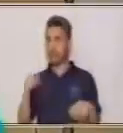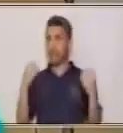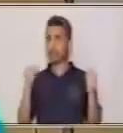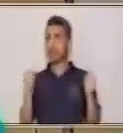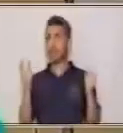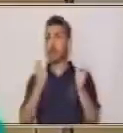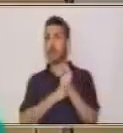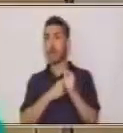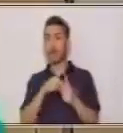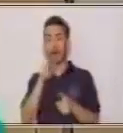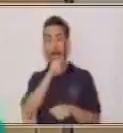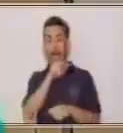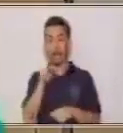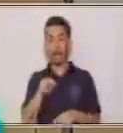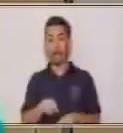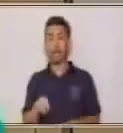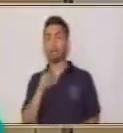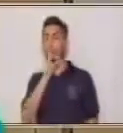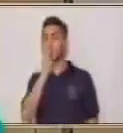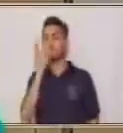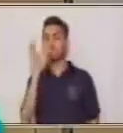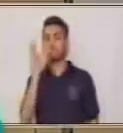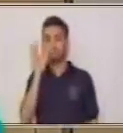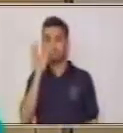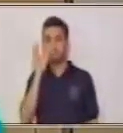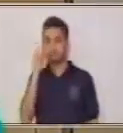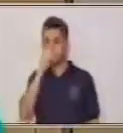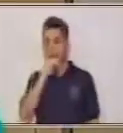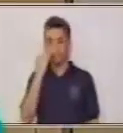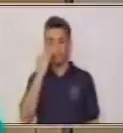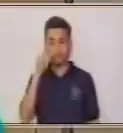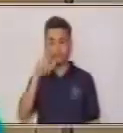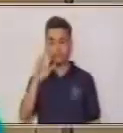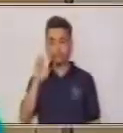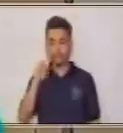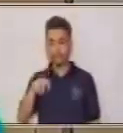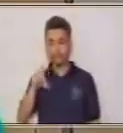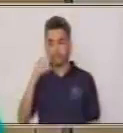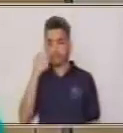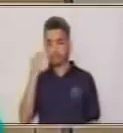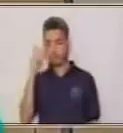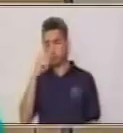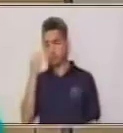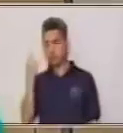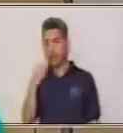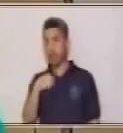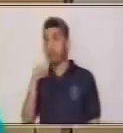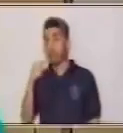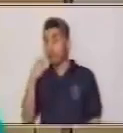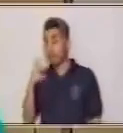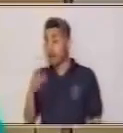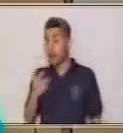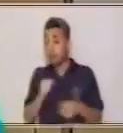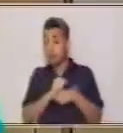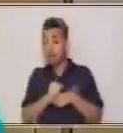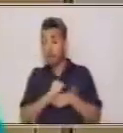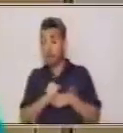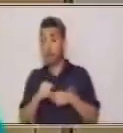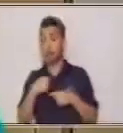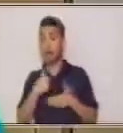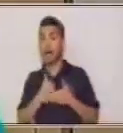con la lectura silenciosa. Buscar ejercicios que me ayuden a mejorar mi